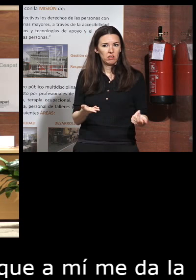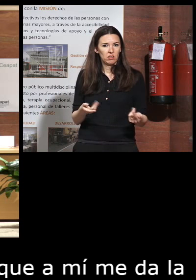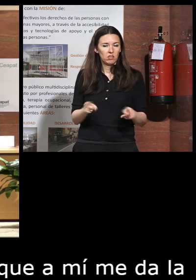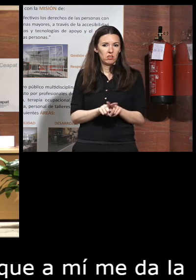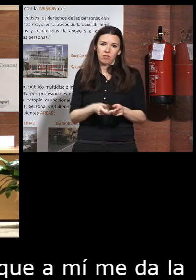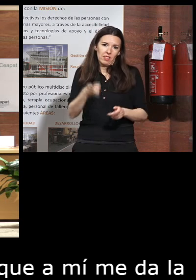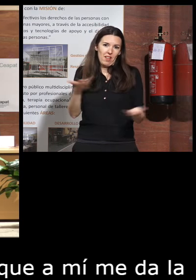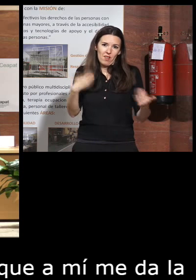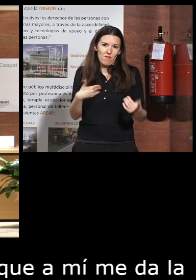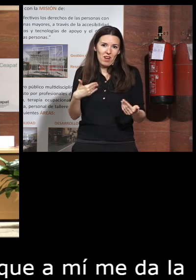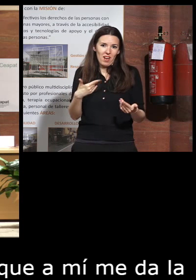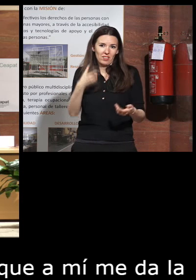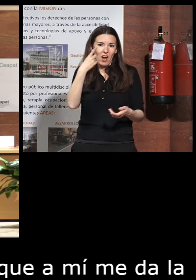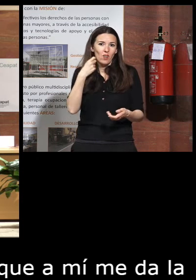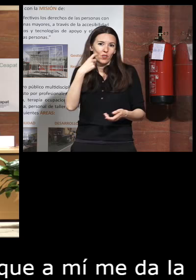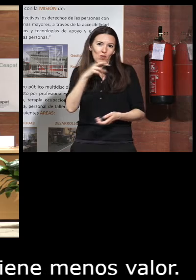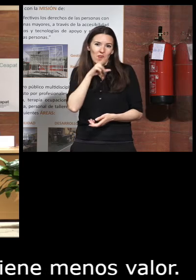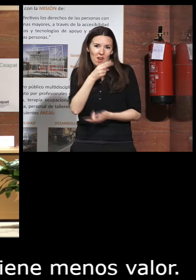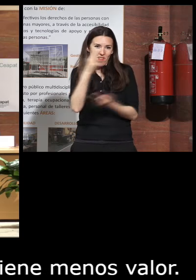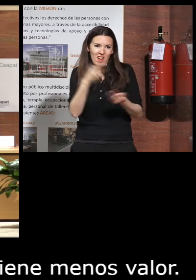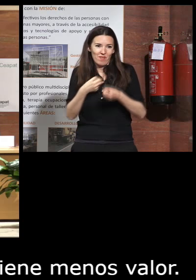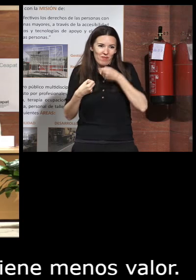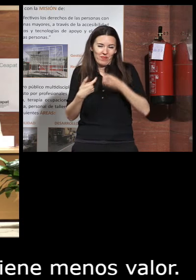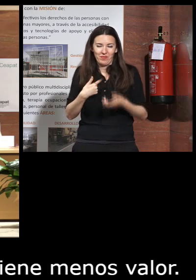nada más no estoy muy acostumbrado a hablar por esto